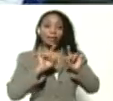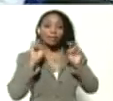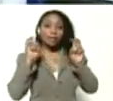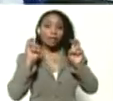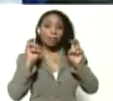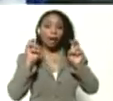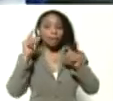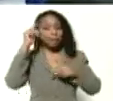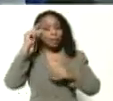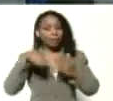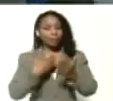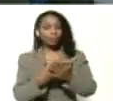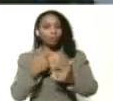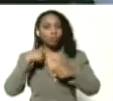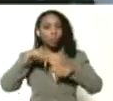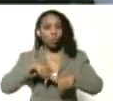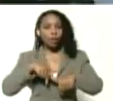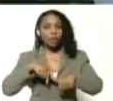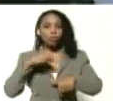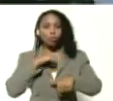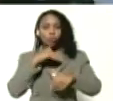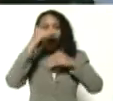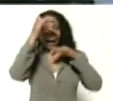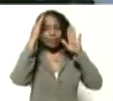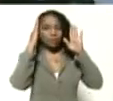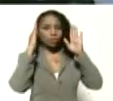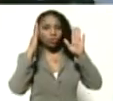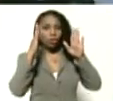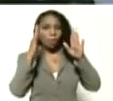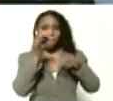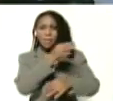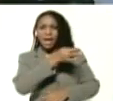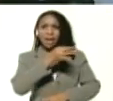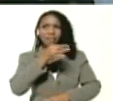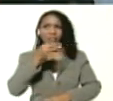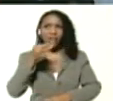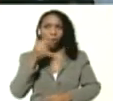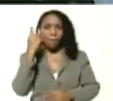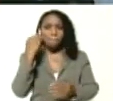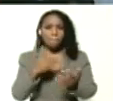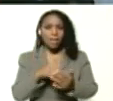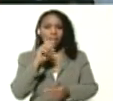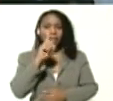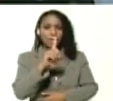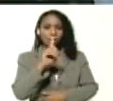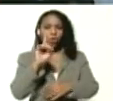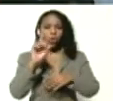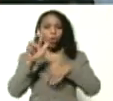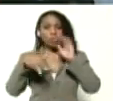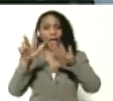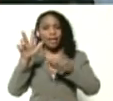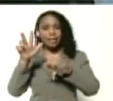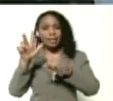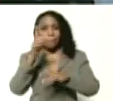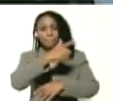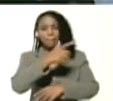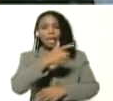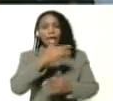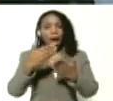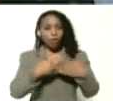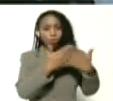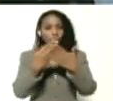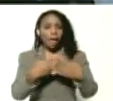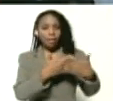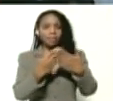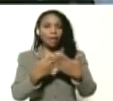el día de hoy hemos nosotros atendido y exitosamente 1113 casos estudiantiles de igual